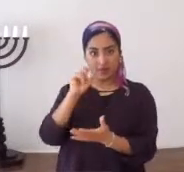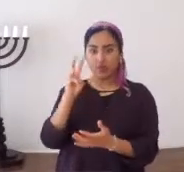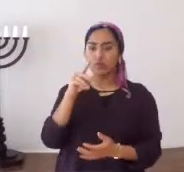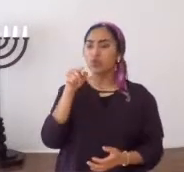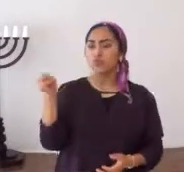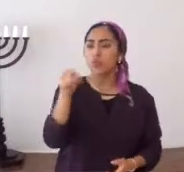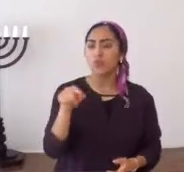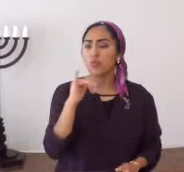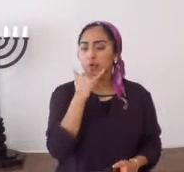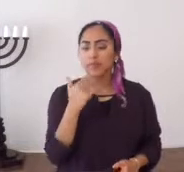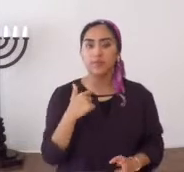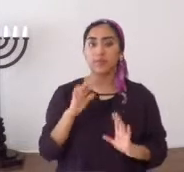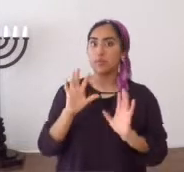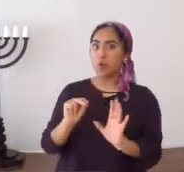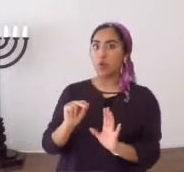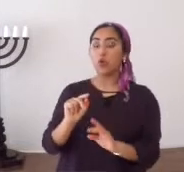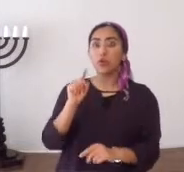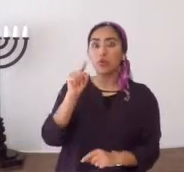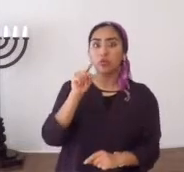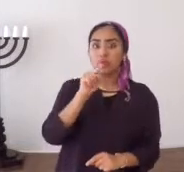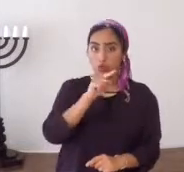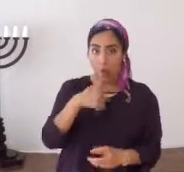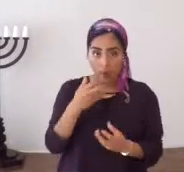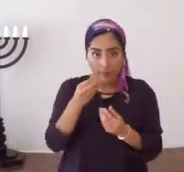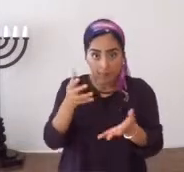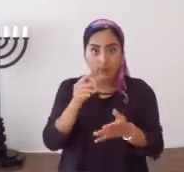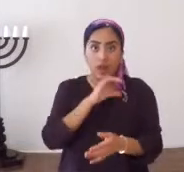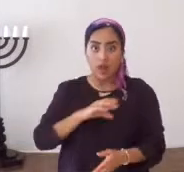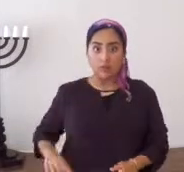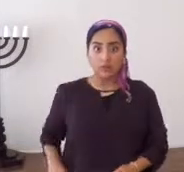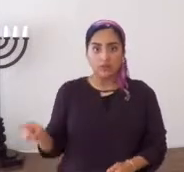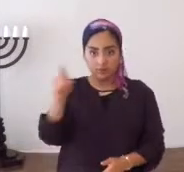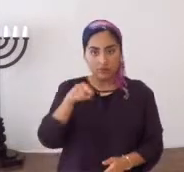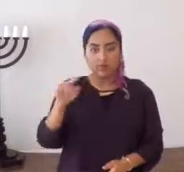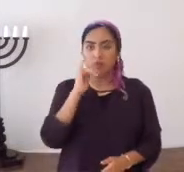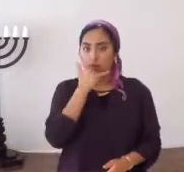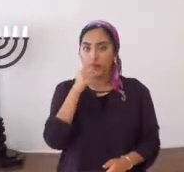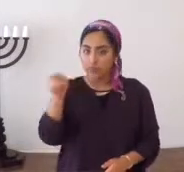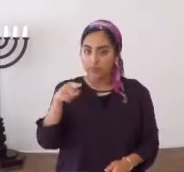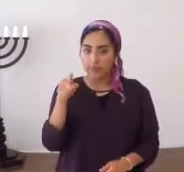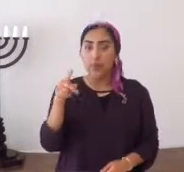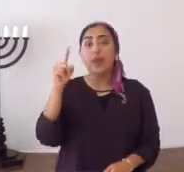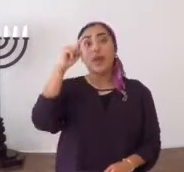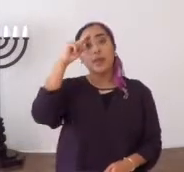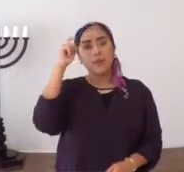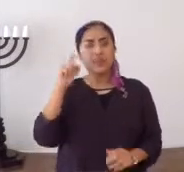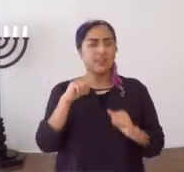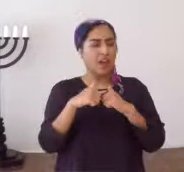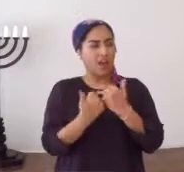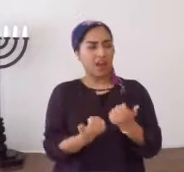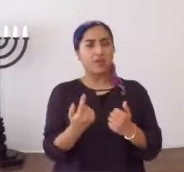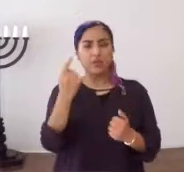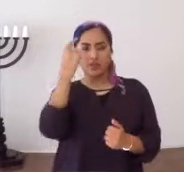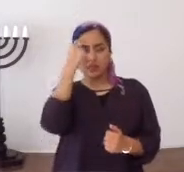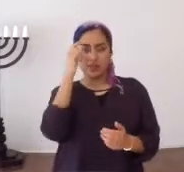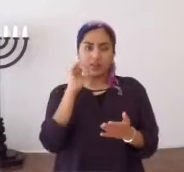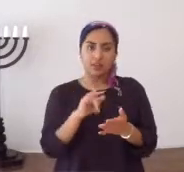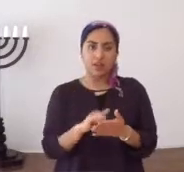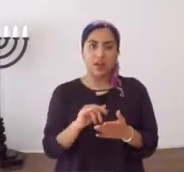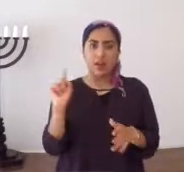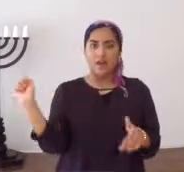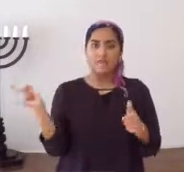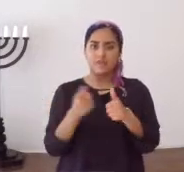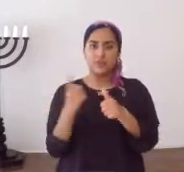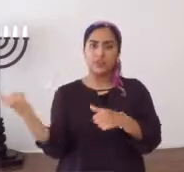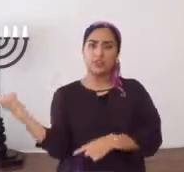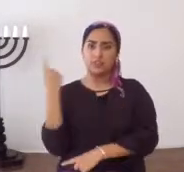a nosotros, como mesiánicos, ustedes están mal. No, quiero decirle que el que está mal, es el cristianismo. Porque, ¿cómo